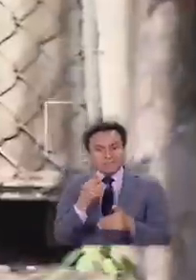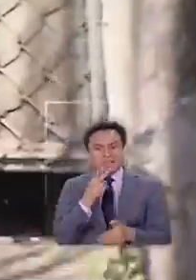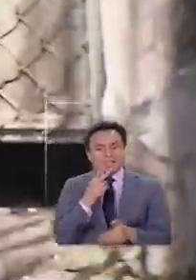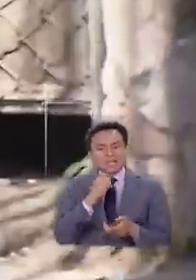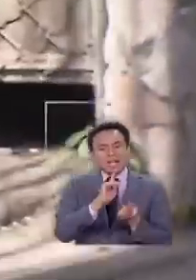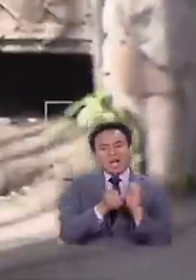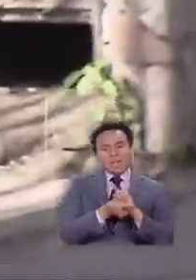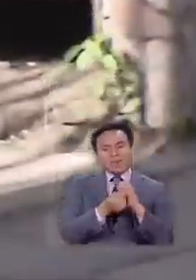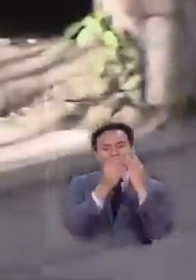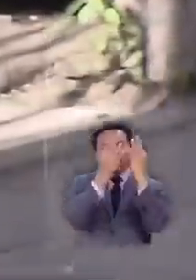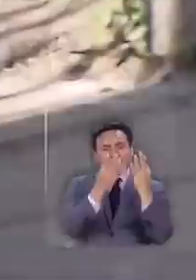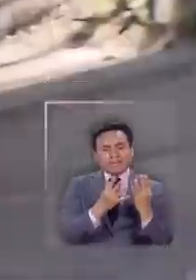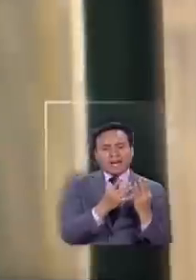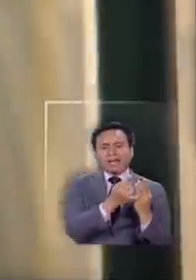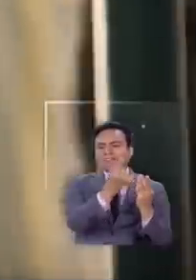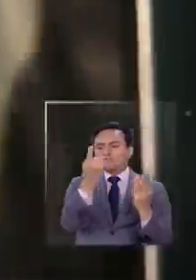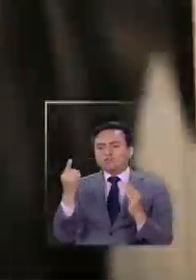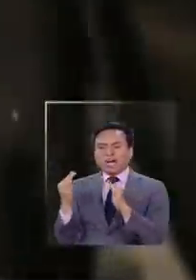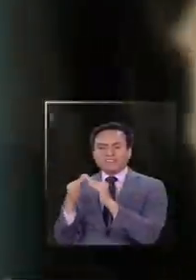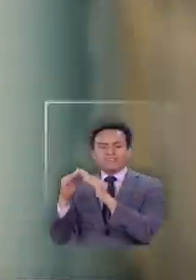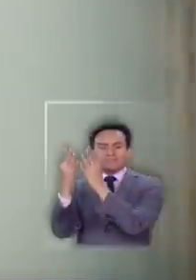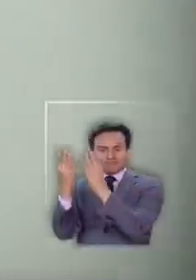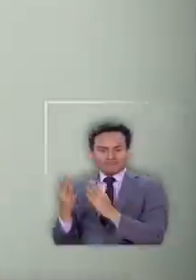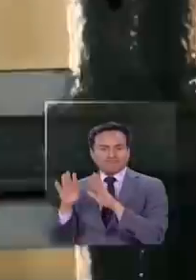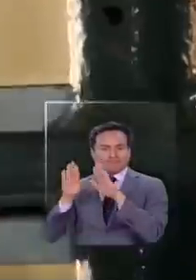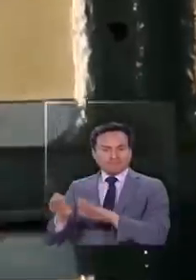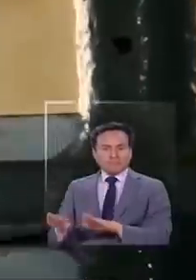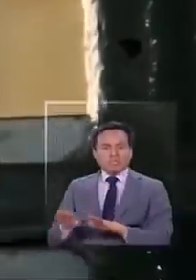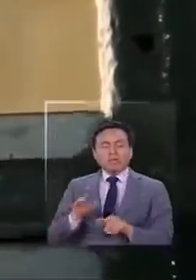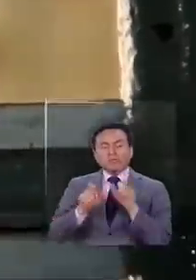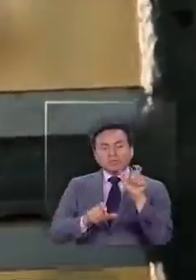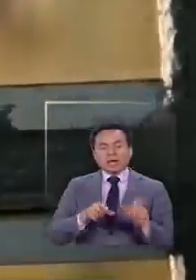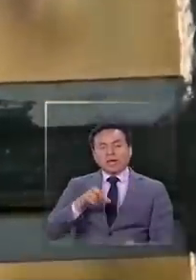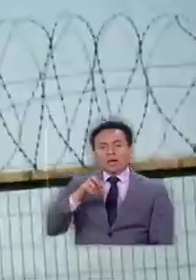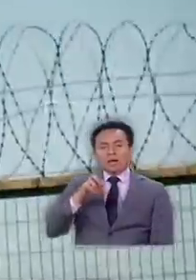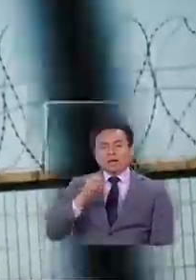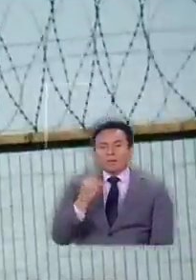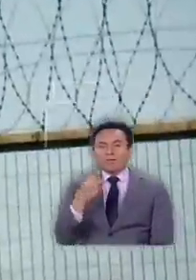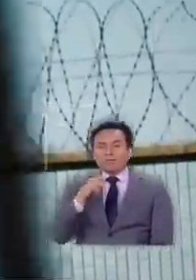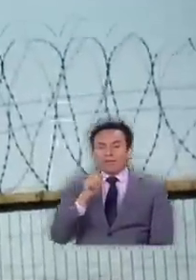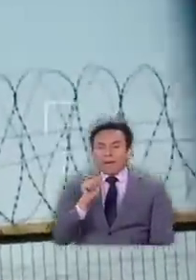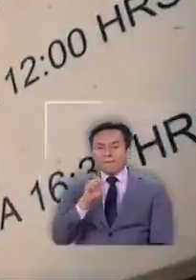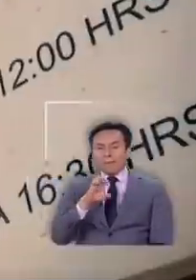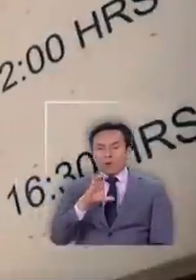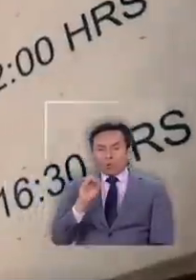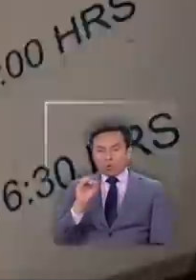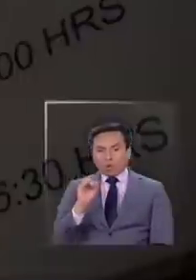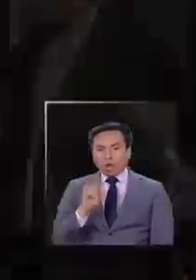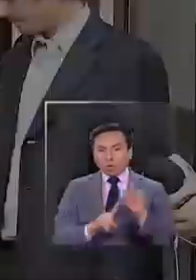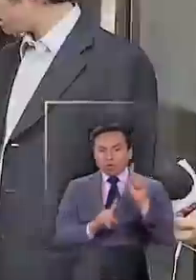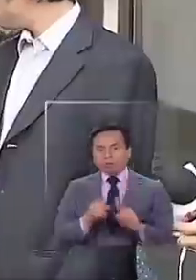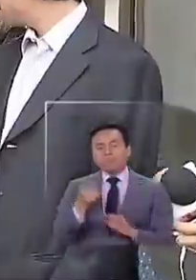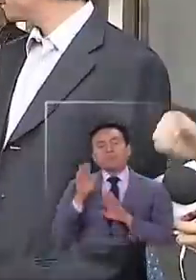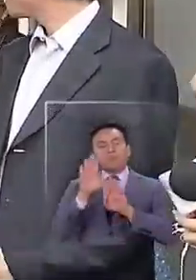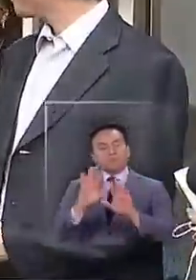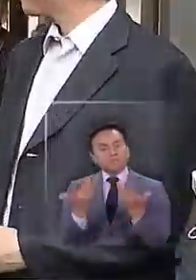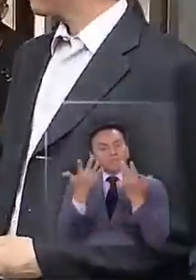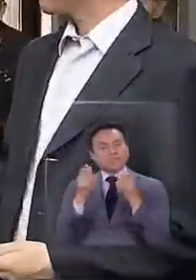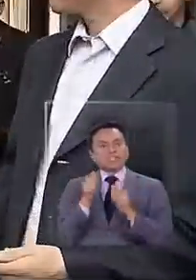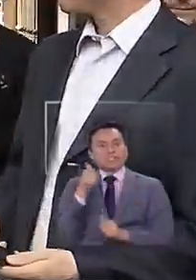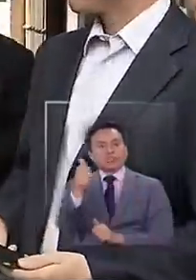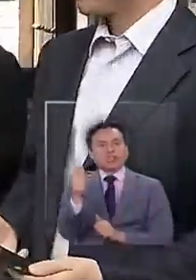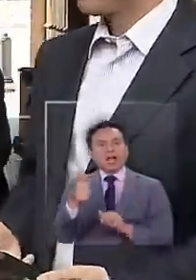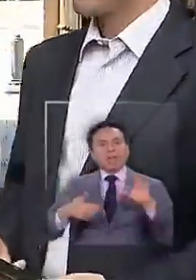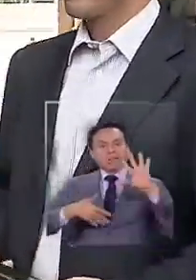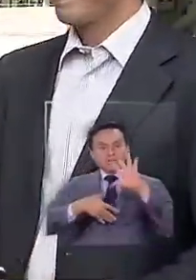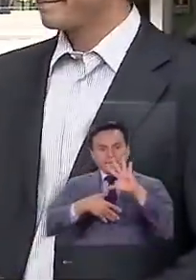su pena por arresto domiciliario iniciativa que incluye internos de Punta Peuco y que para la sorpresa de muchos fue respaldado por el director para